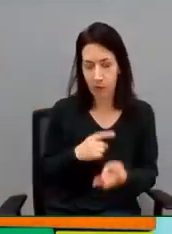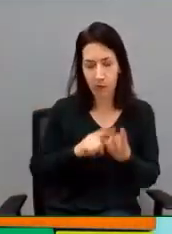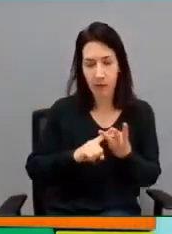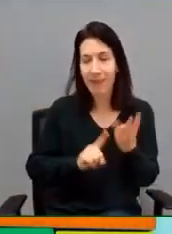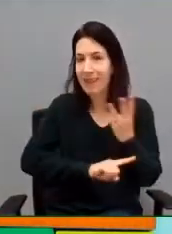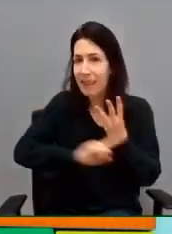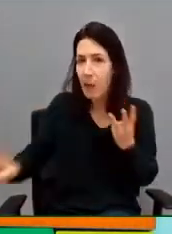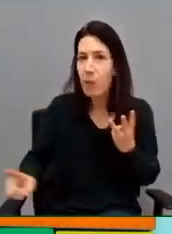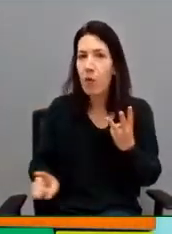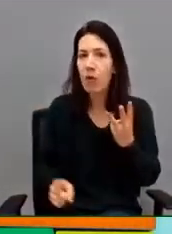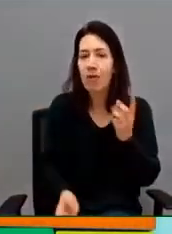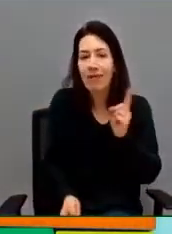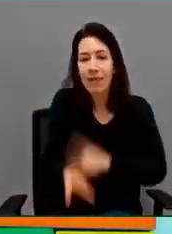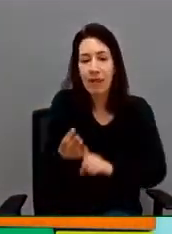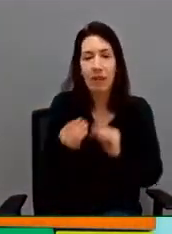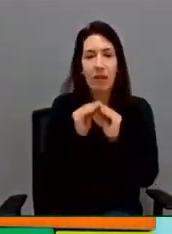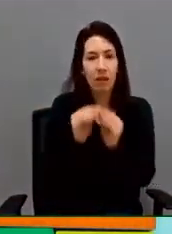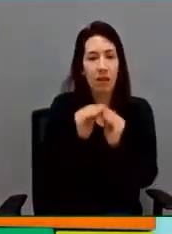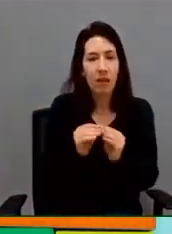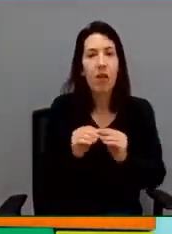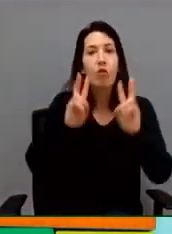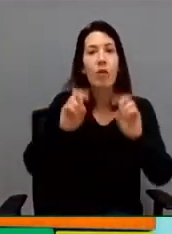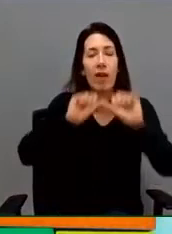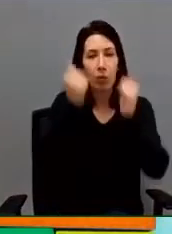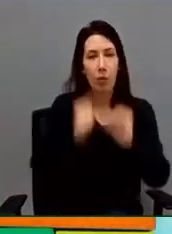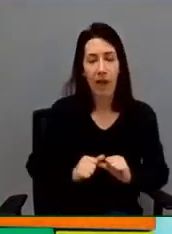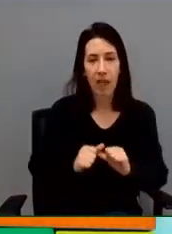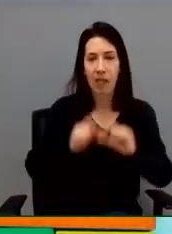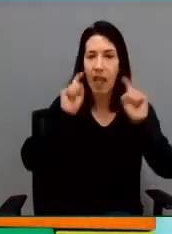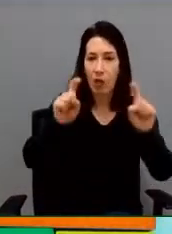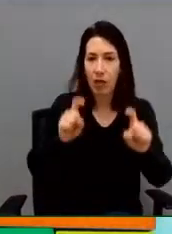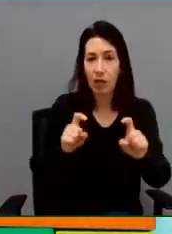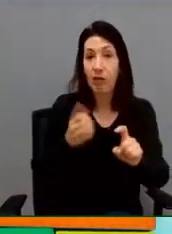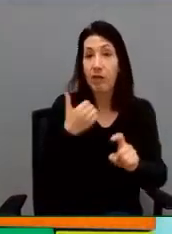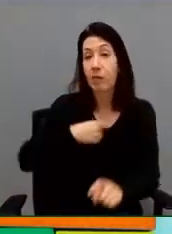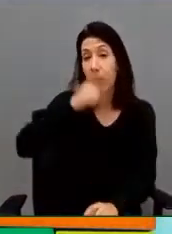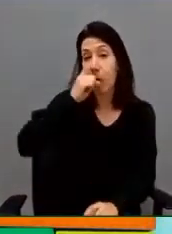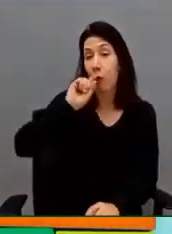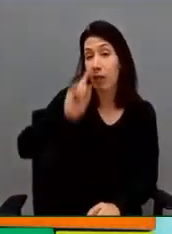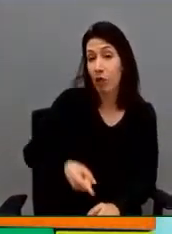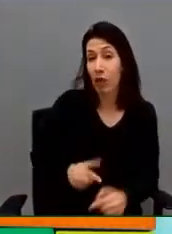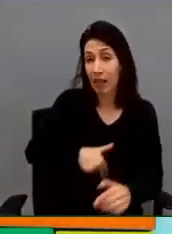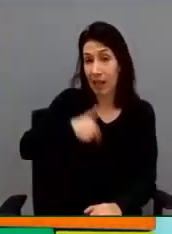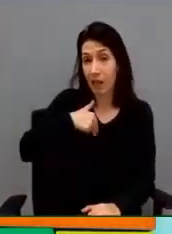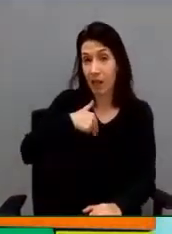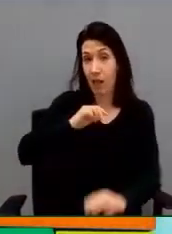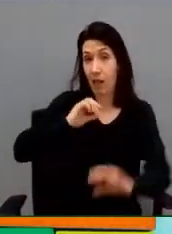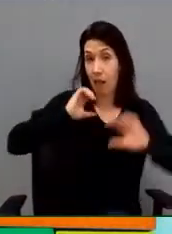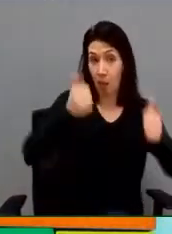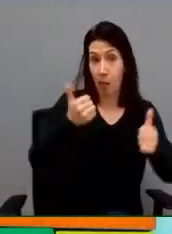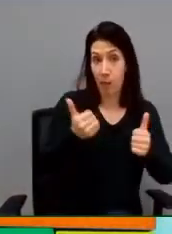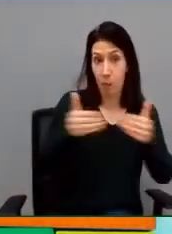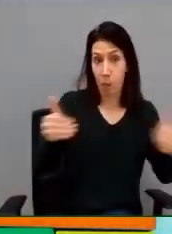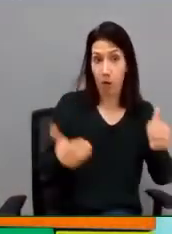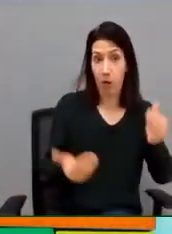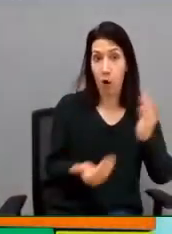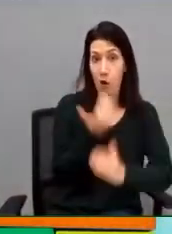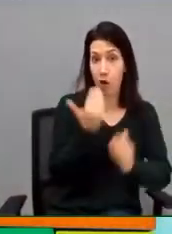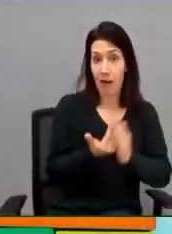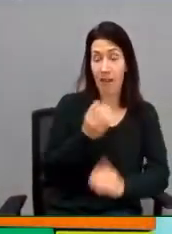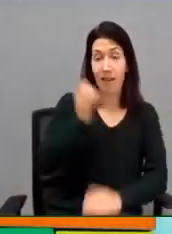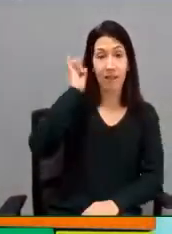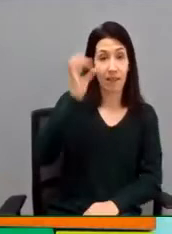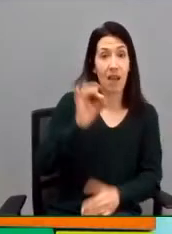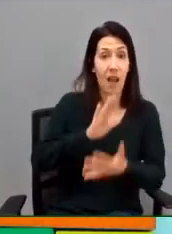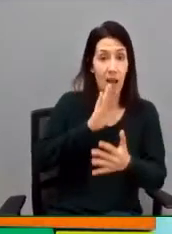nuevas modalidades educativas intermedias. El director general, cuando ha intervenido al principio de la jornada, lo